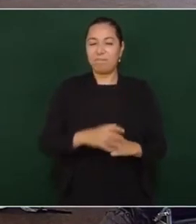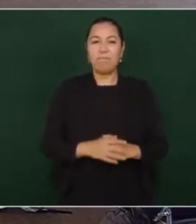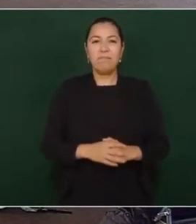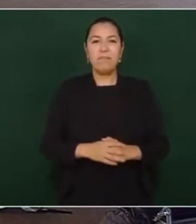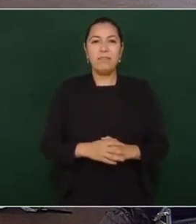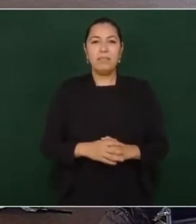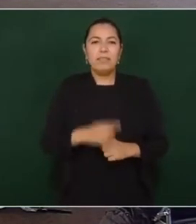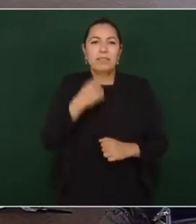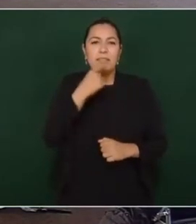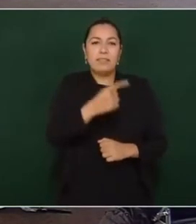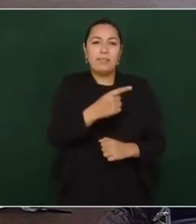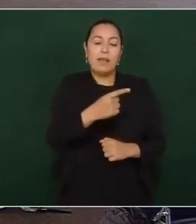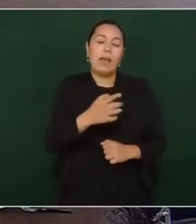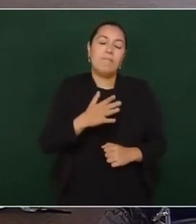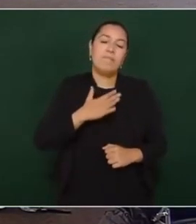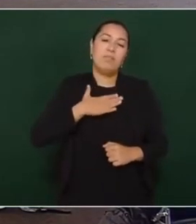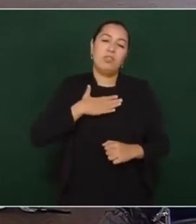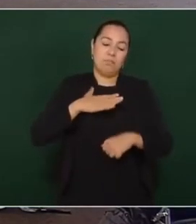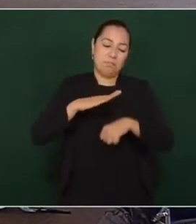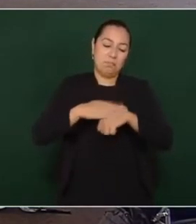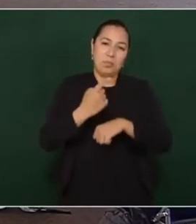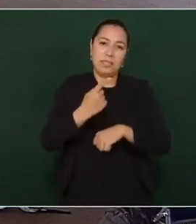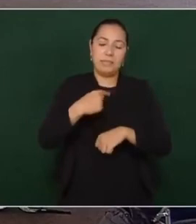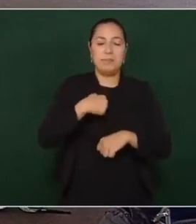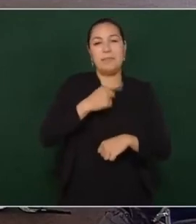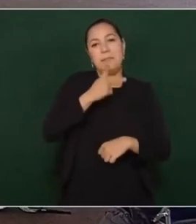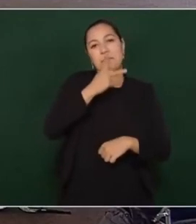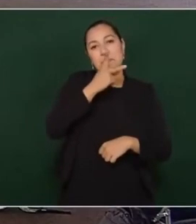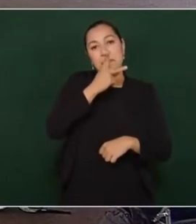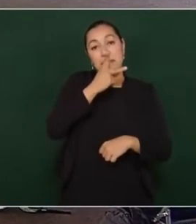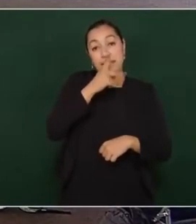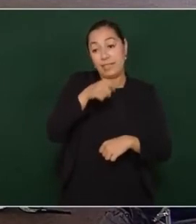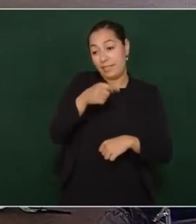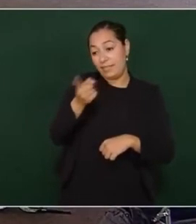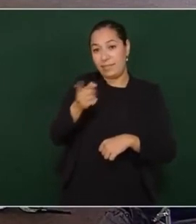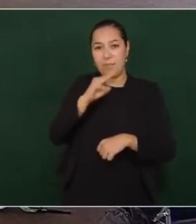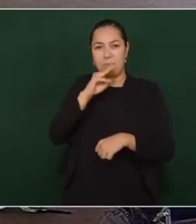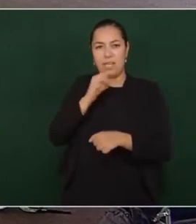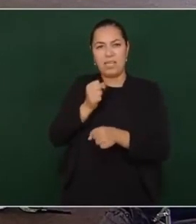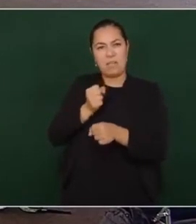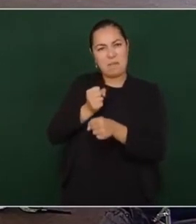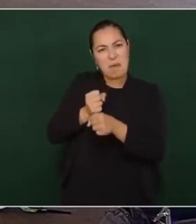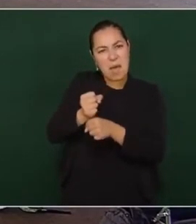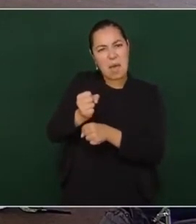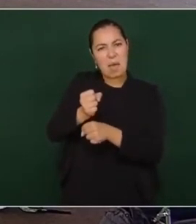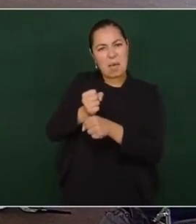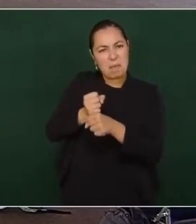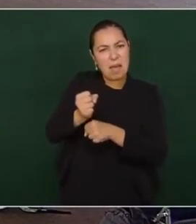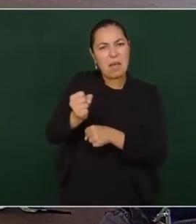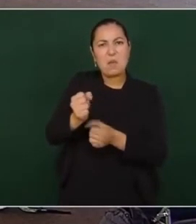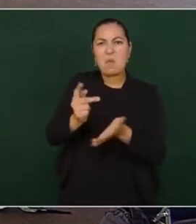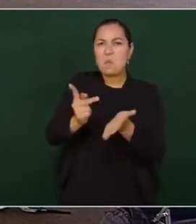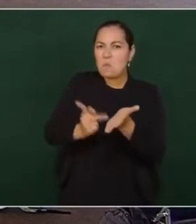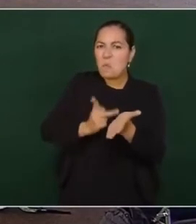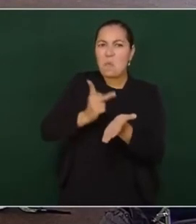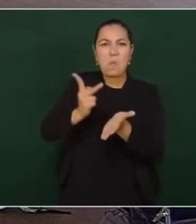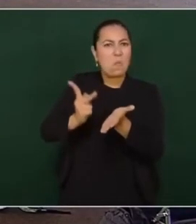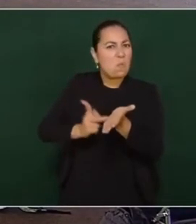mi papá golpeaba a la madre constantemente